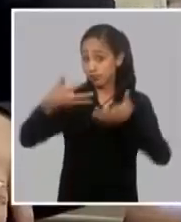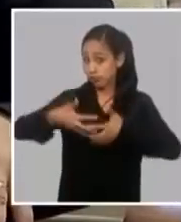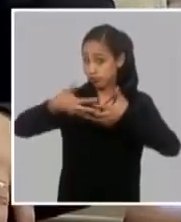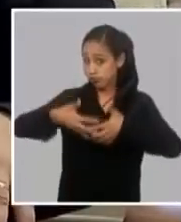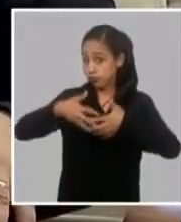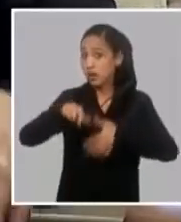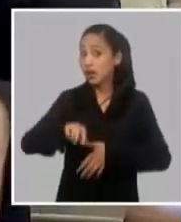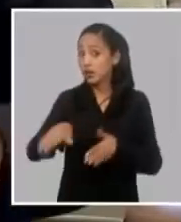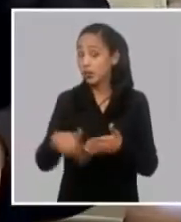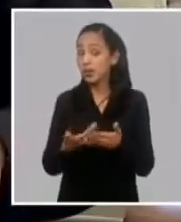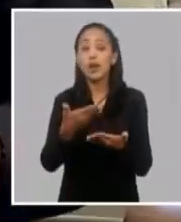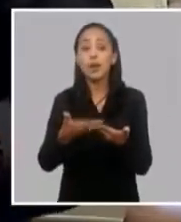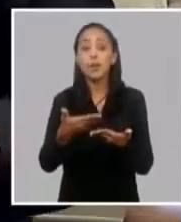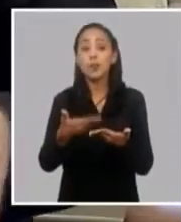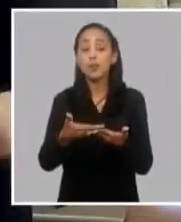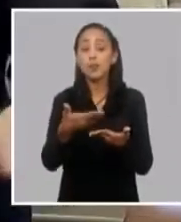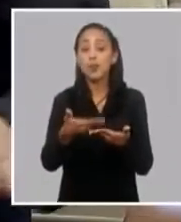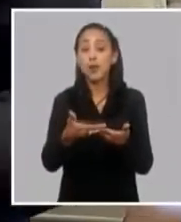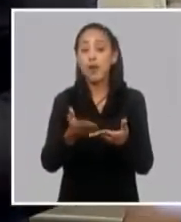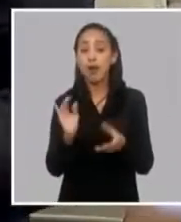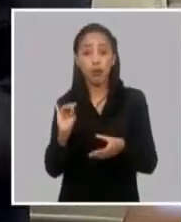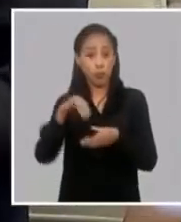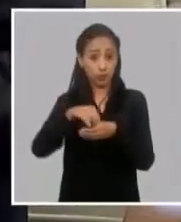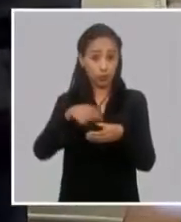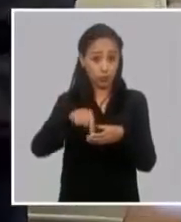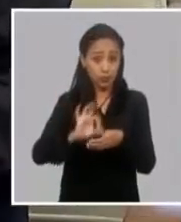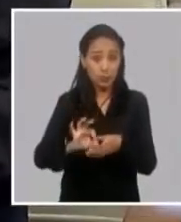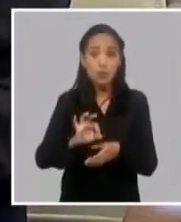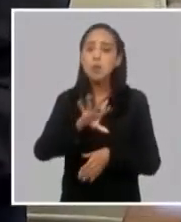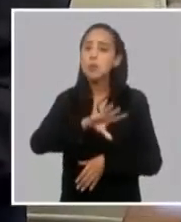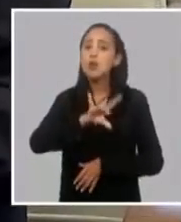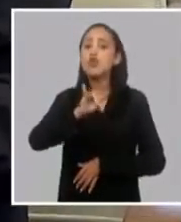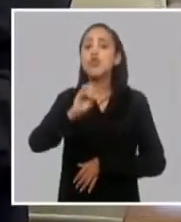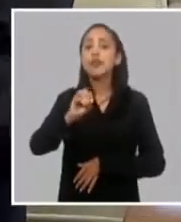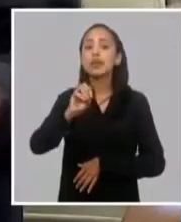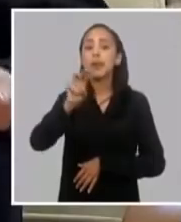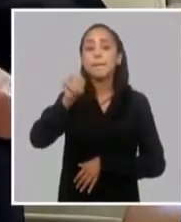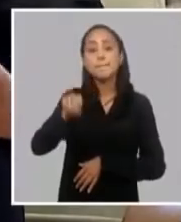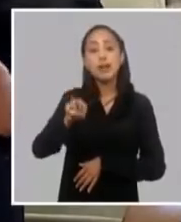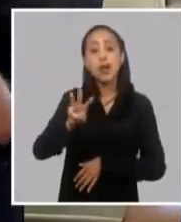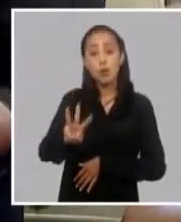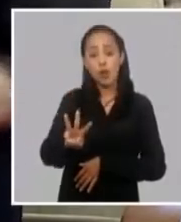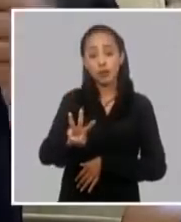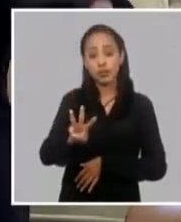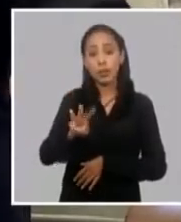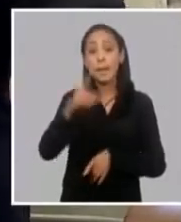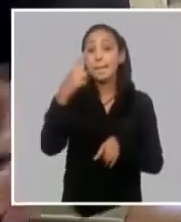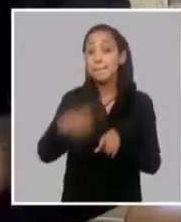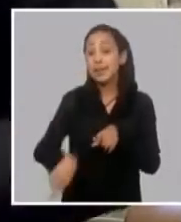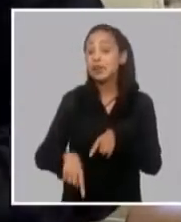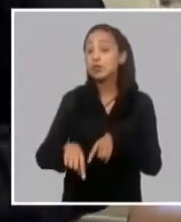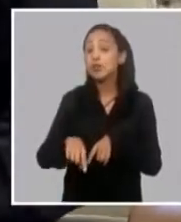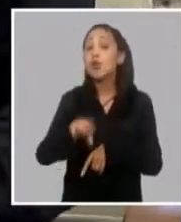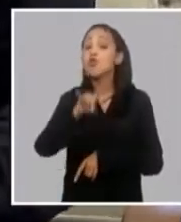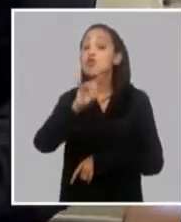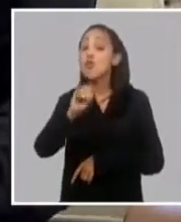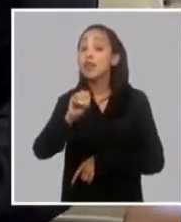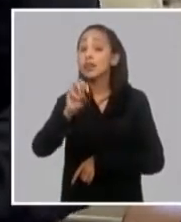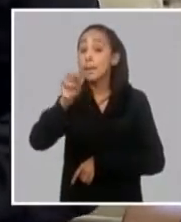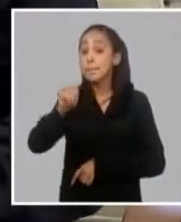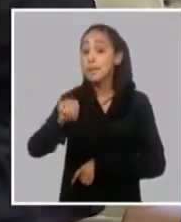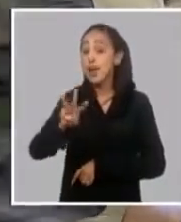estos días de prueba e incorporación, lo que ha estado generando son unos 90 MW. Pero son 90 MW más que se incorporan